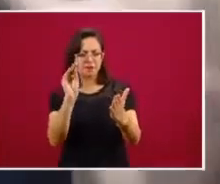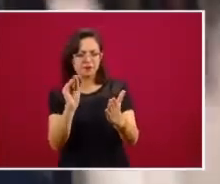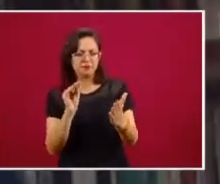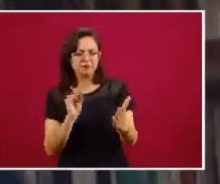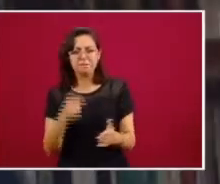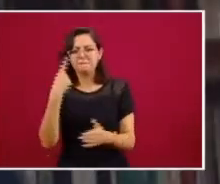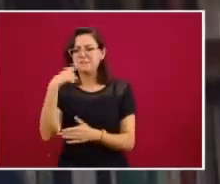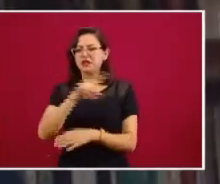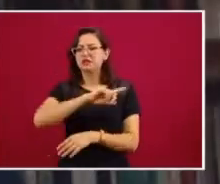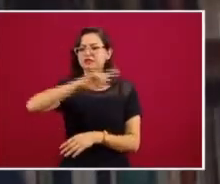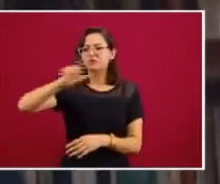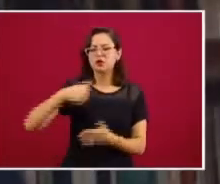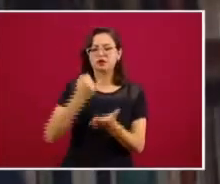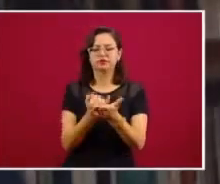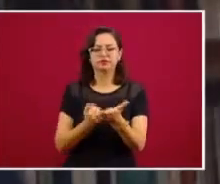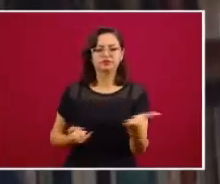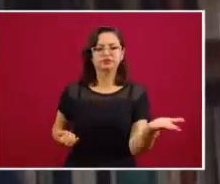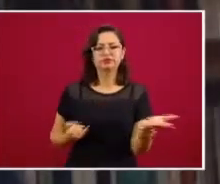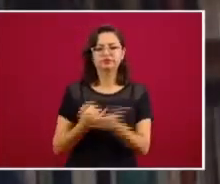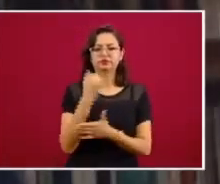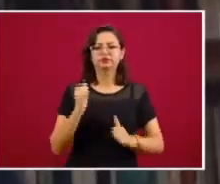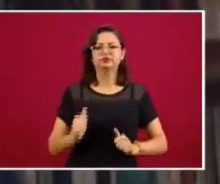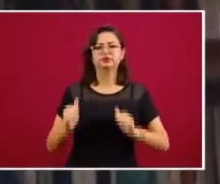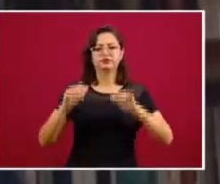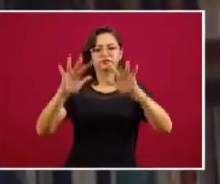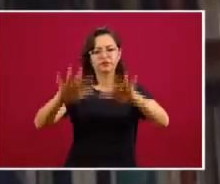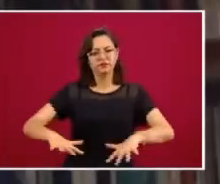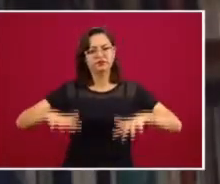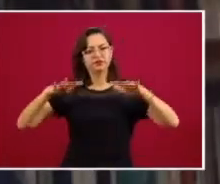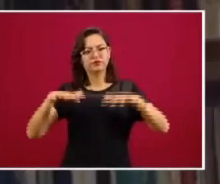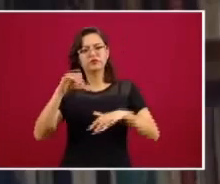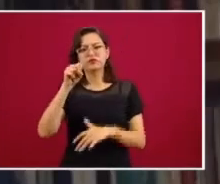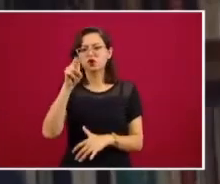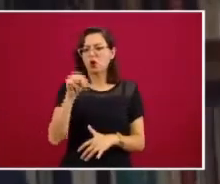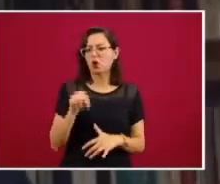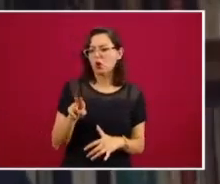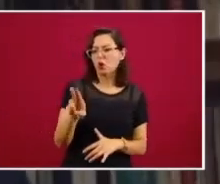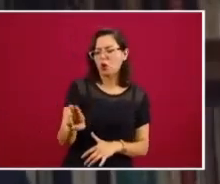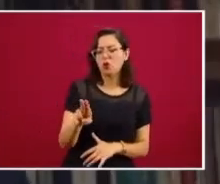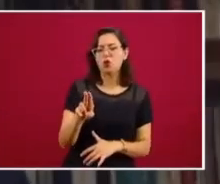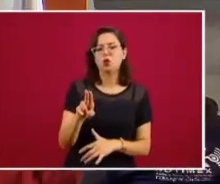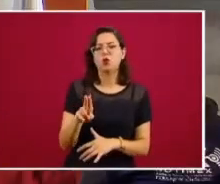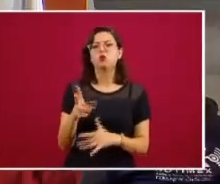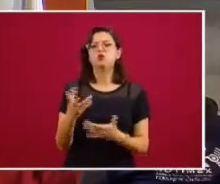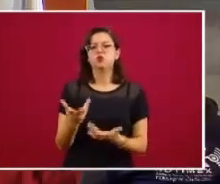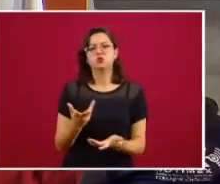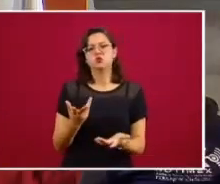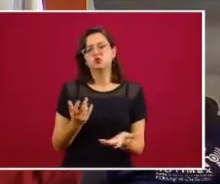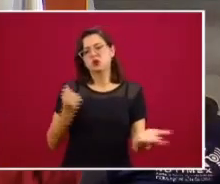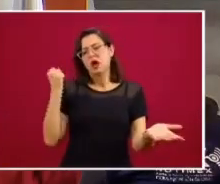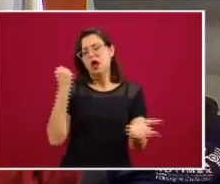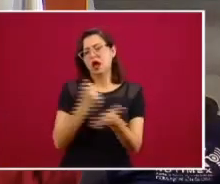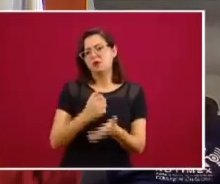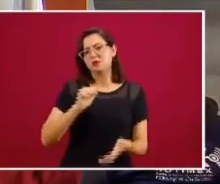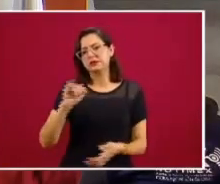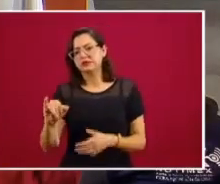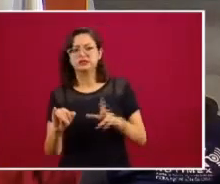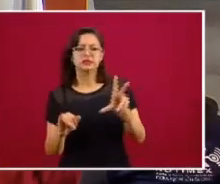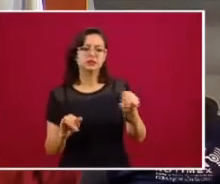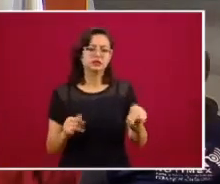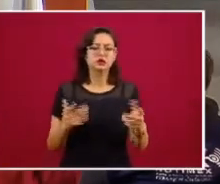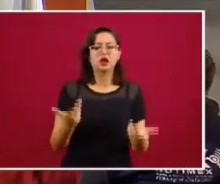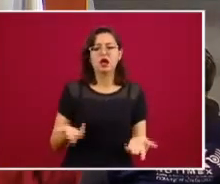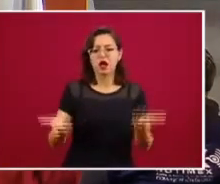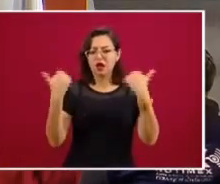resolución para que la Asamblea General de las Naciones Unidas la adoptara. Y si me pasan,